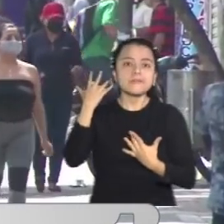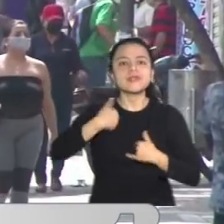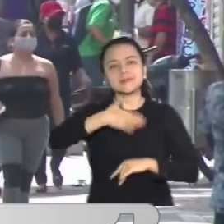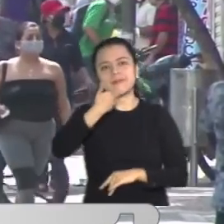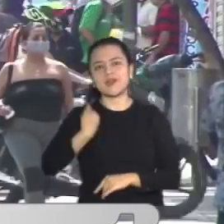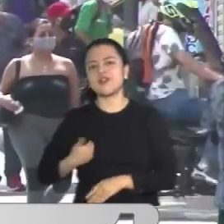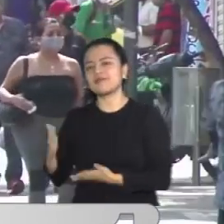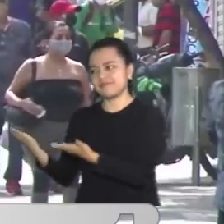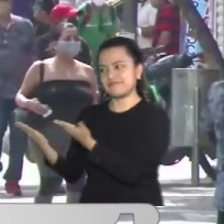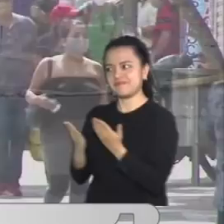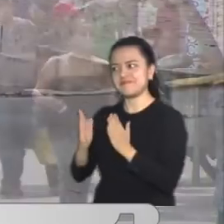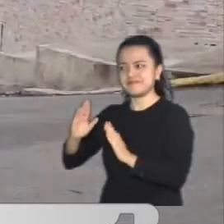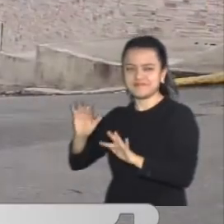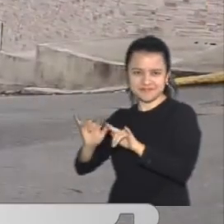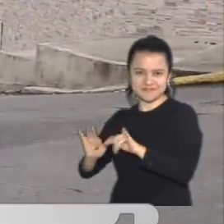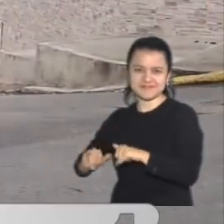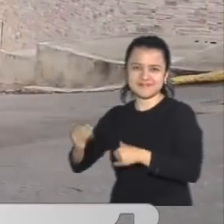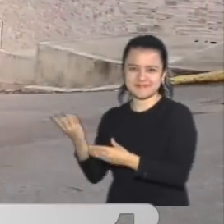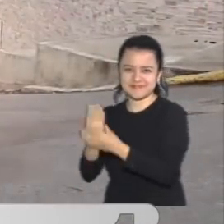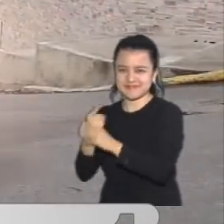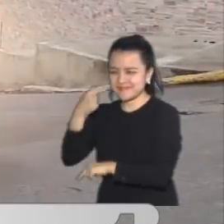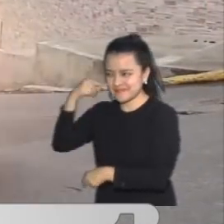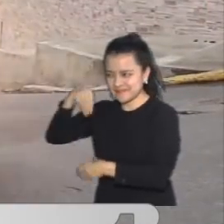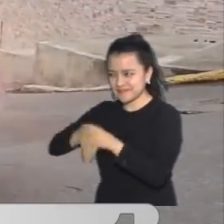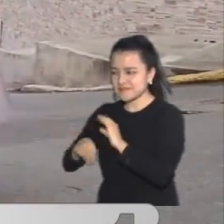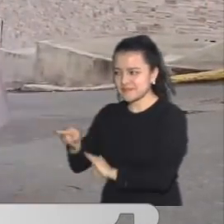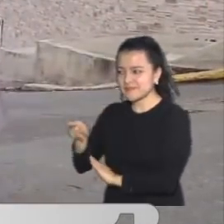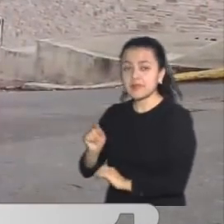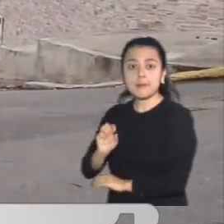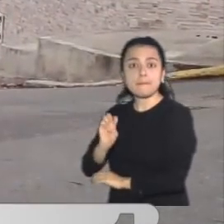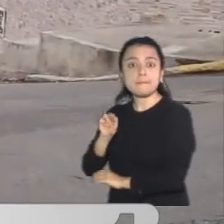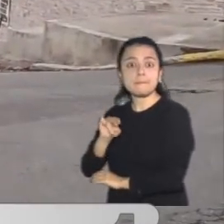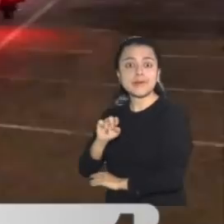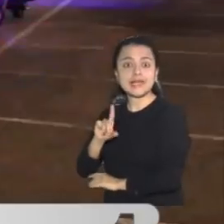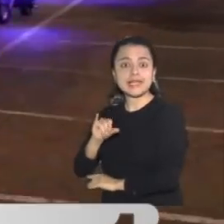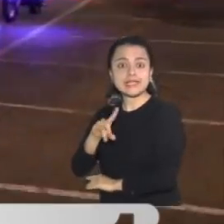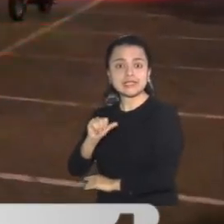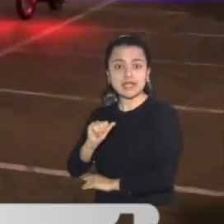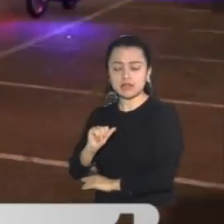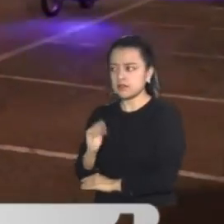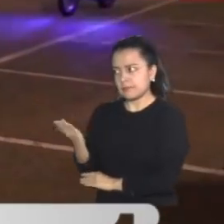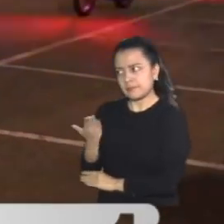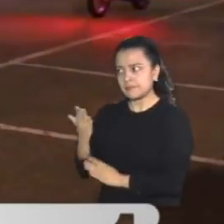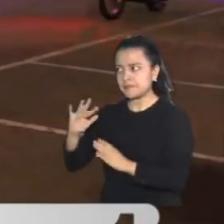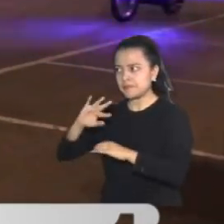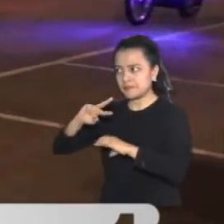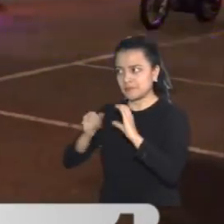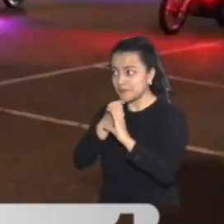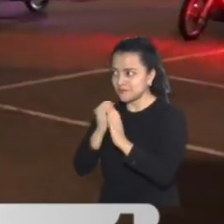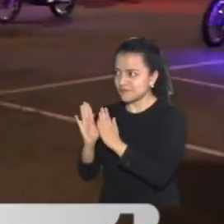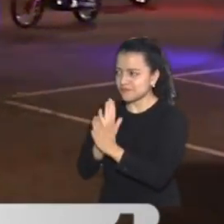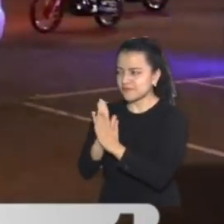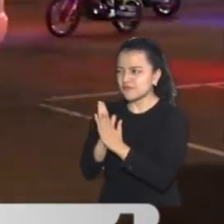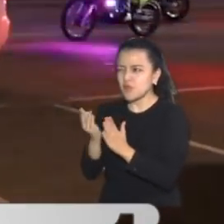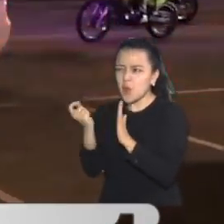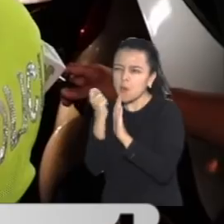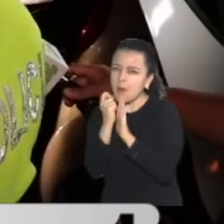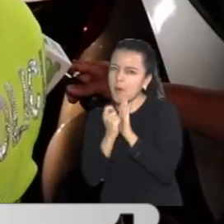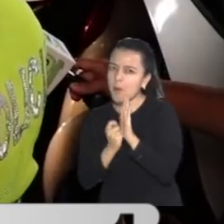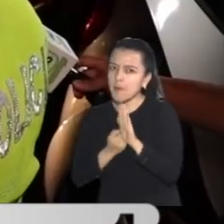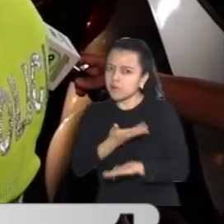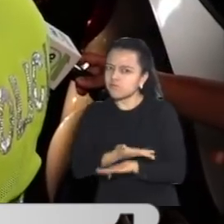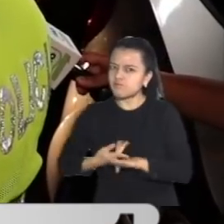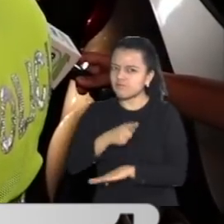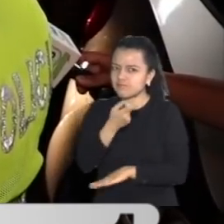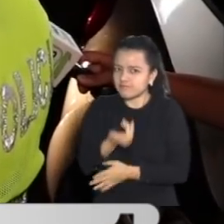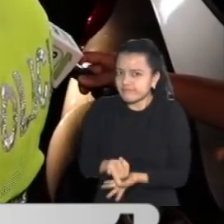me encuentro con la secretaria del Interior, Melisa Franco, secretaria. Bienvenido a Noticentro 1, CMI. Cuéntenos, ¿cuáles son estas medidas especiales que se toman